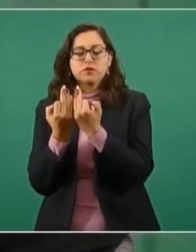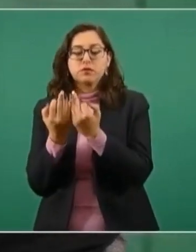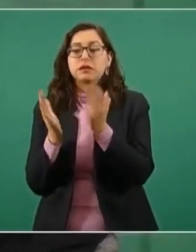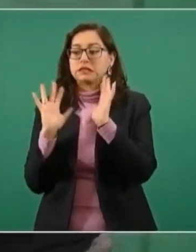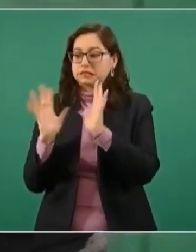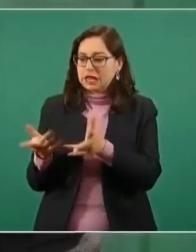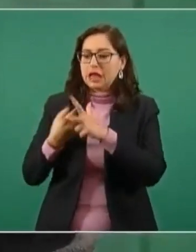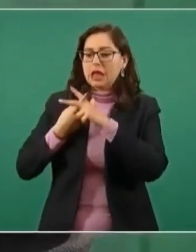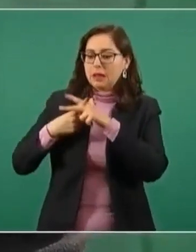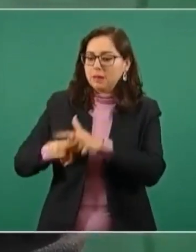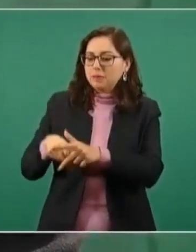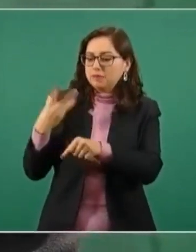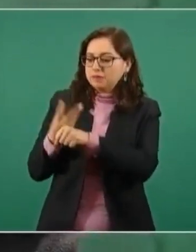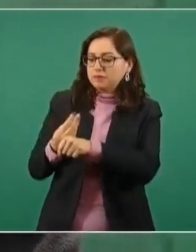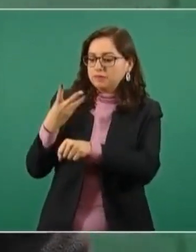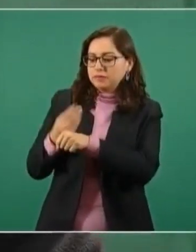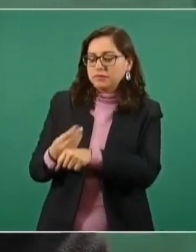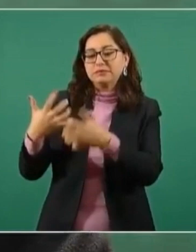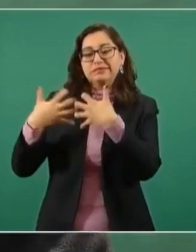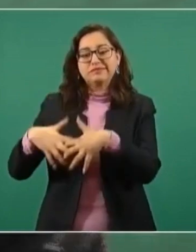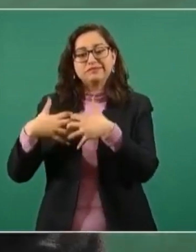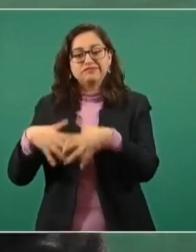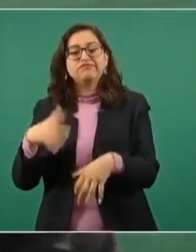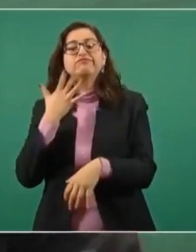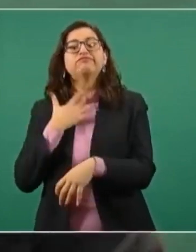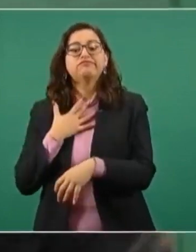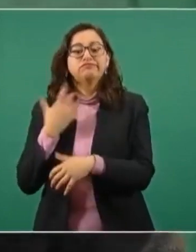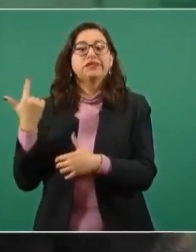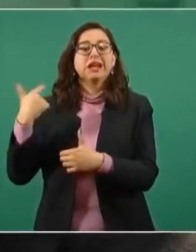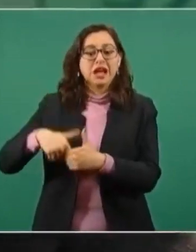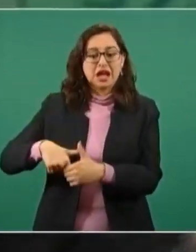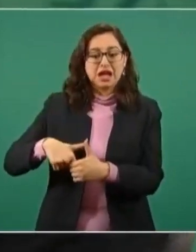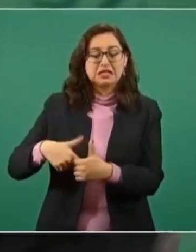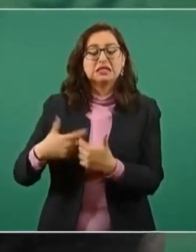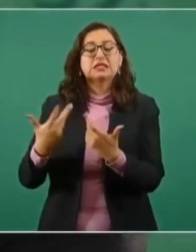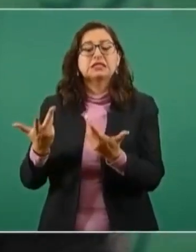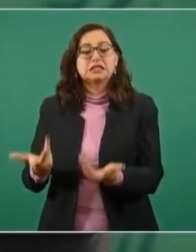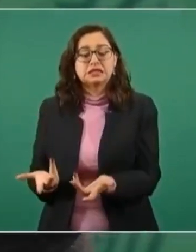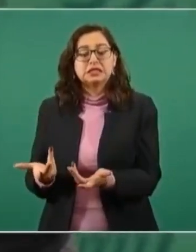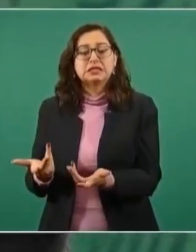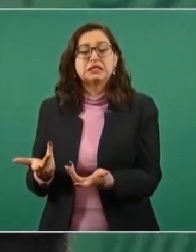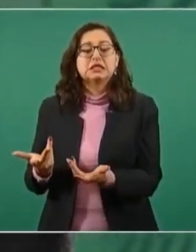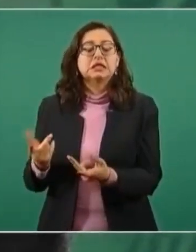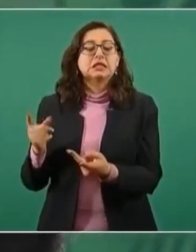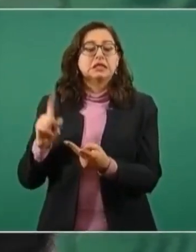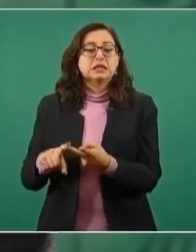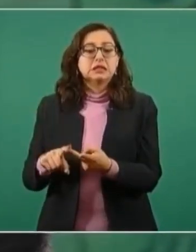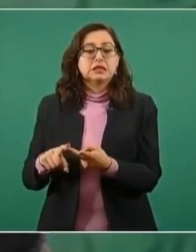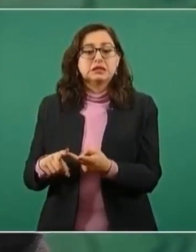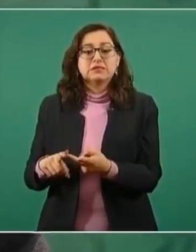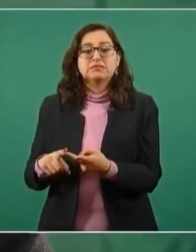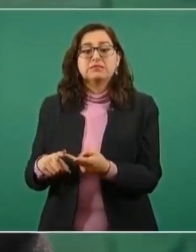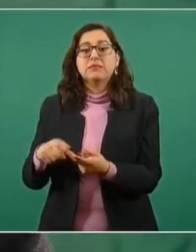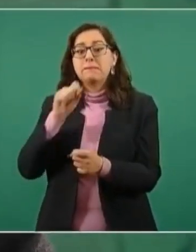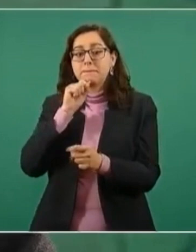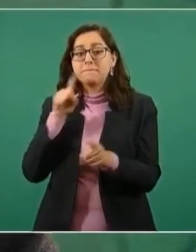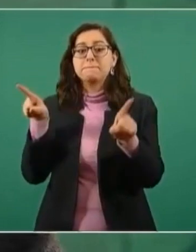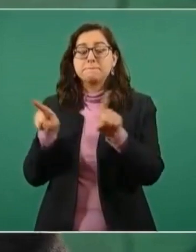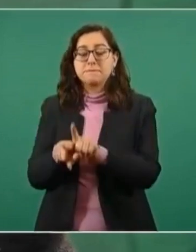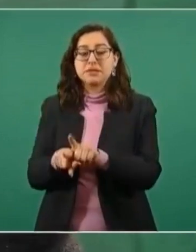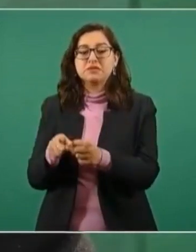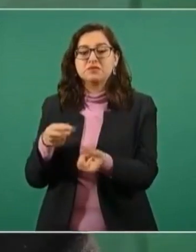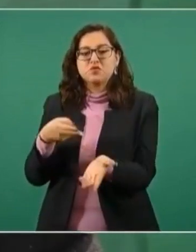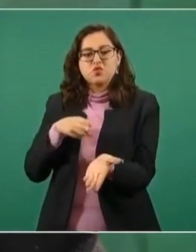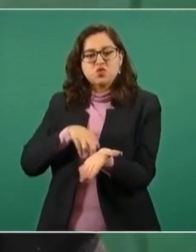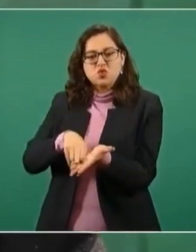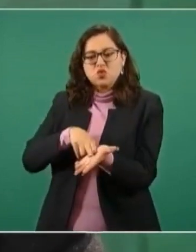de combustóleo, estamos echando a andar plantas con carbón para